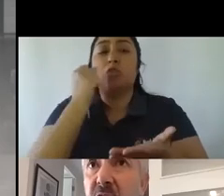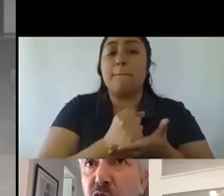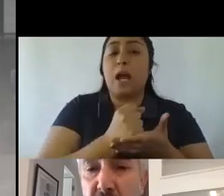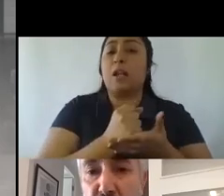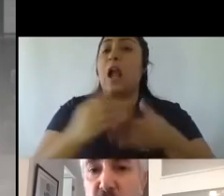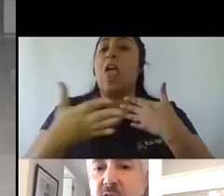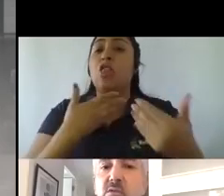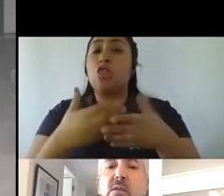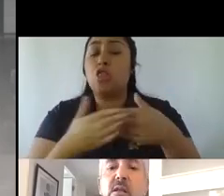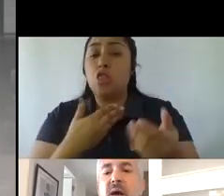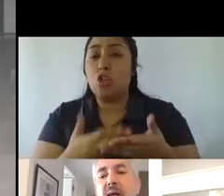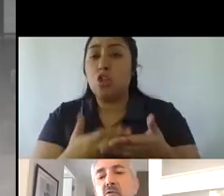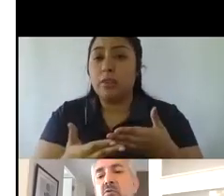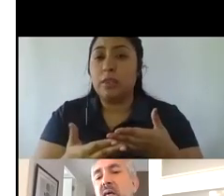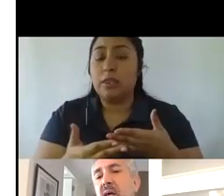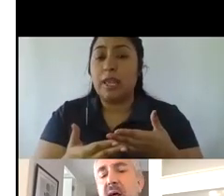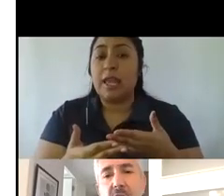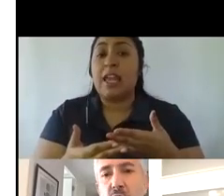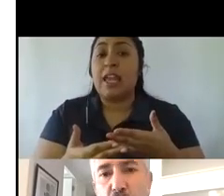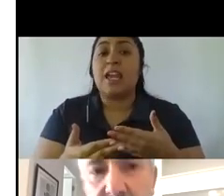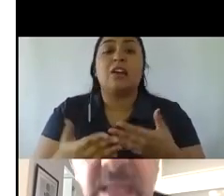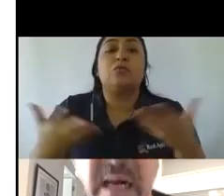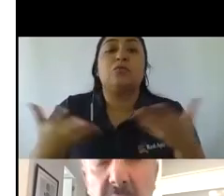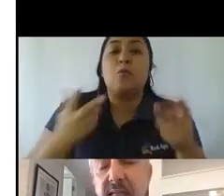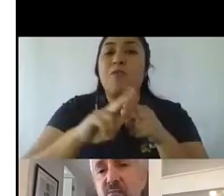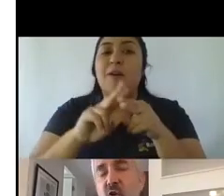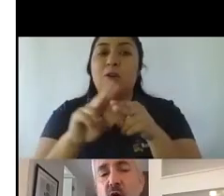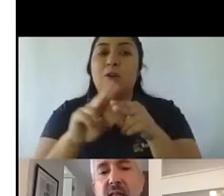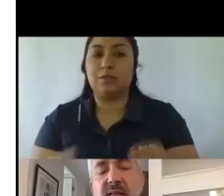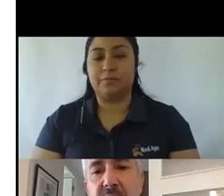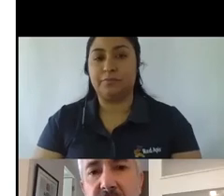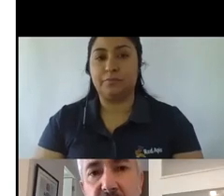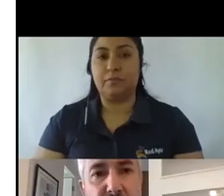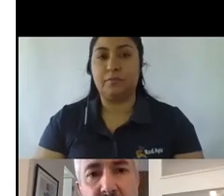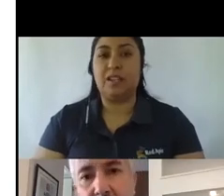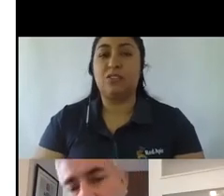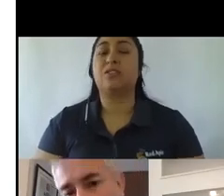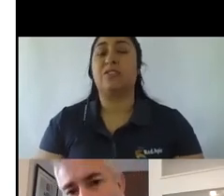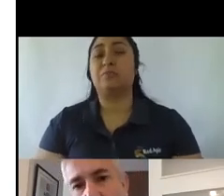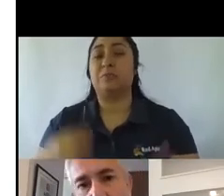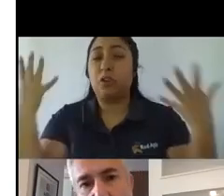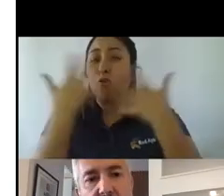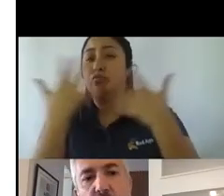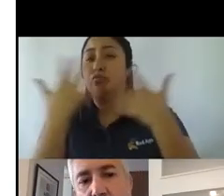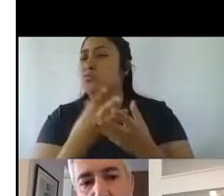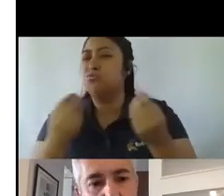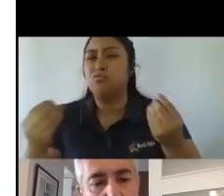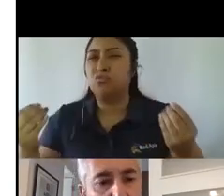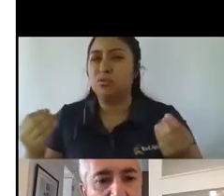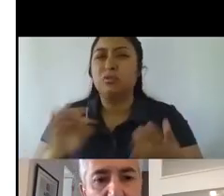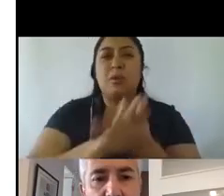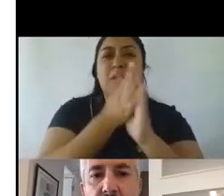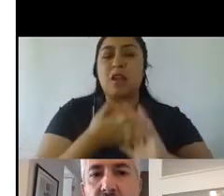las fichas de nuestra comunicación de marca. Entonces, esto fue realísimo, como les decía recién, para toda la cadena de distribución